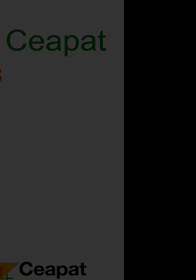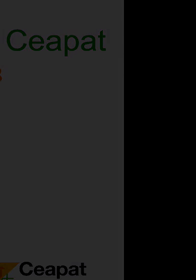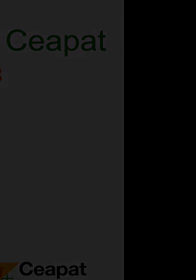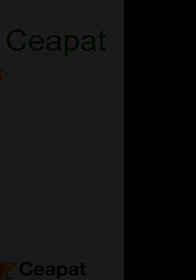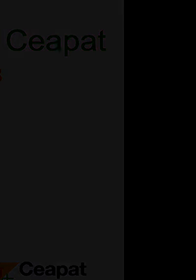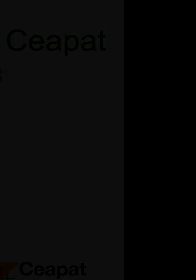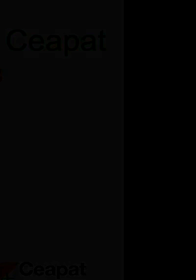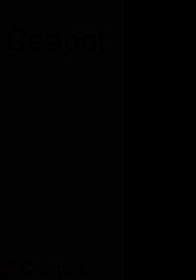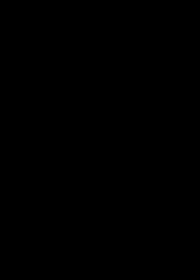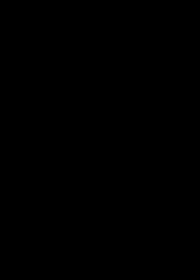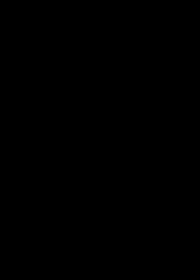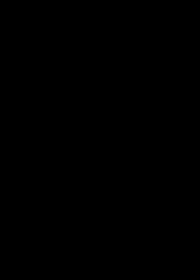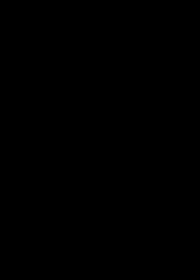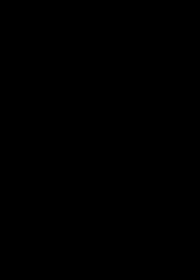cada día cada día empieza cada día disfrutado de vida que he disfrutado